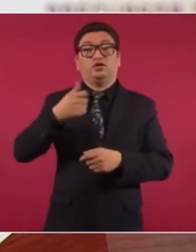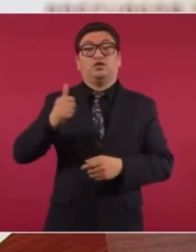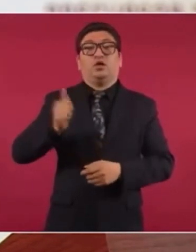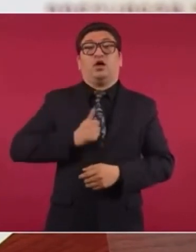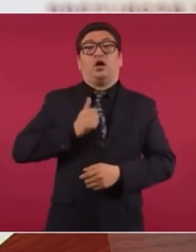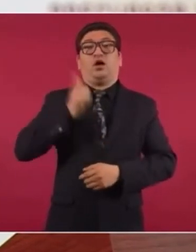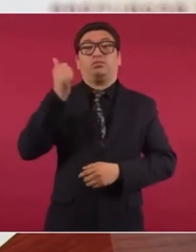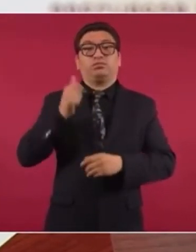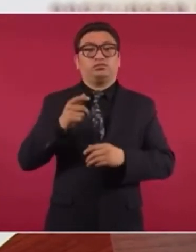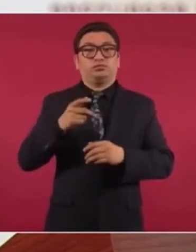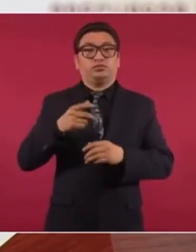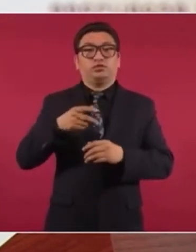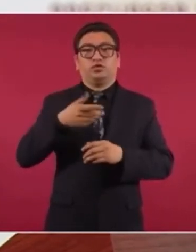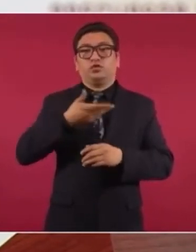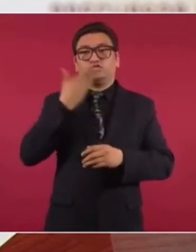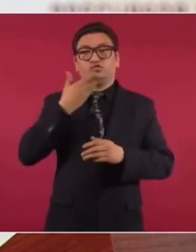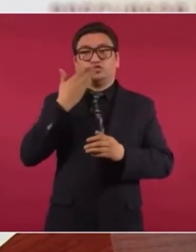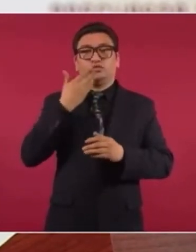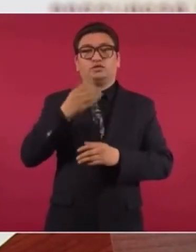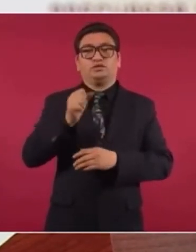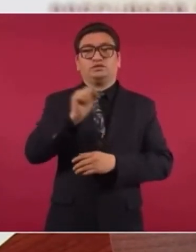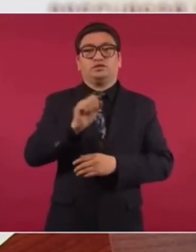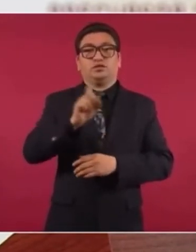el fin de semana.